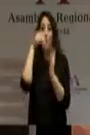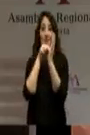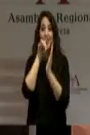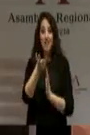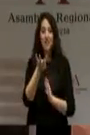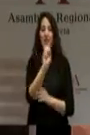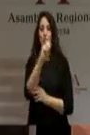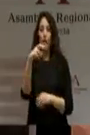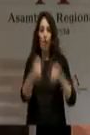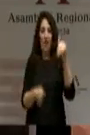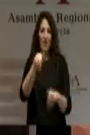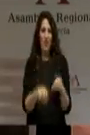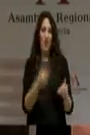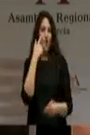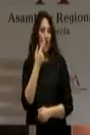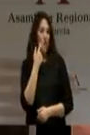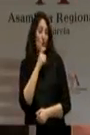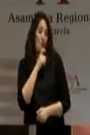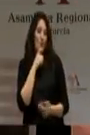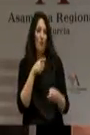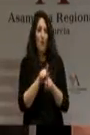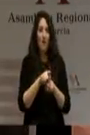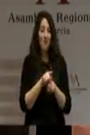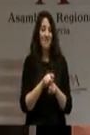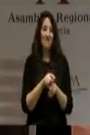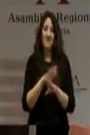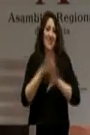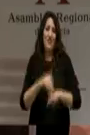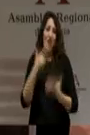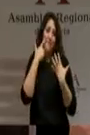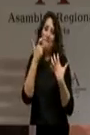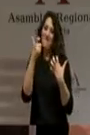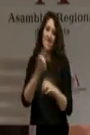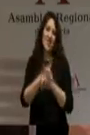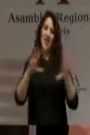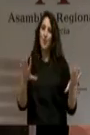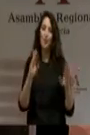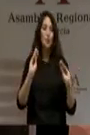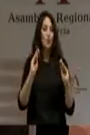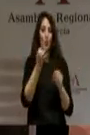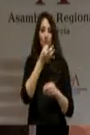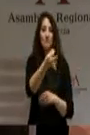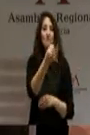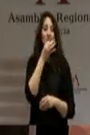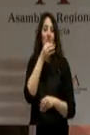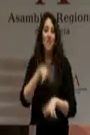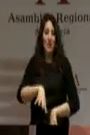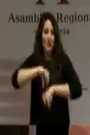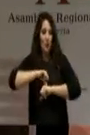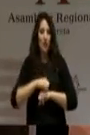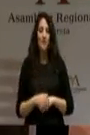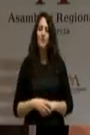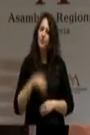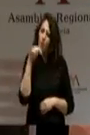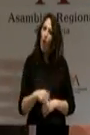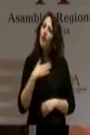dice más de sus objetivos e intenciones que todo su discurso de investidura. Yo sí quiero que hable usted de lo que no habló ayer.